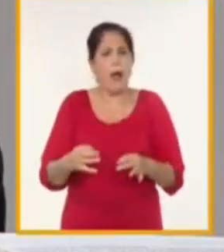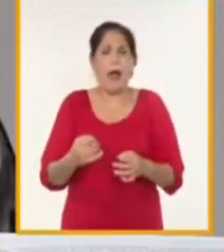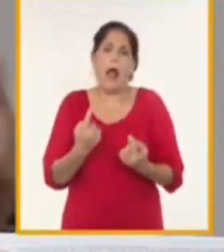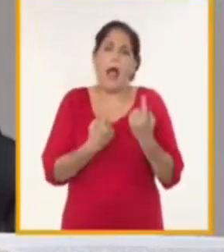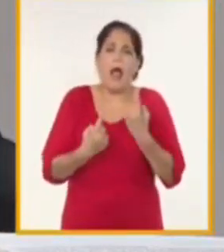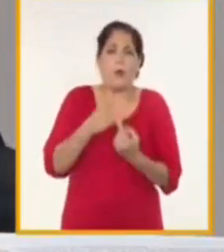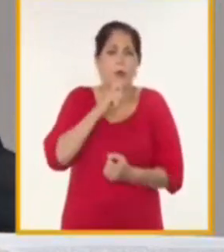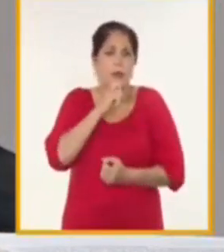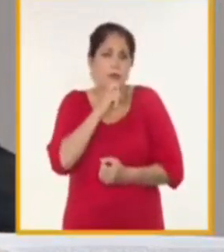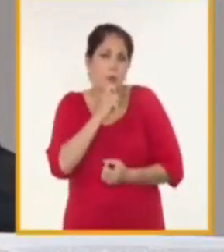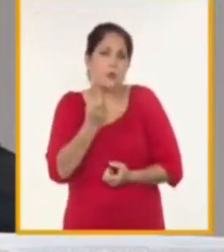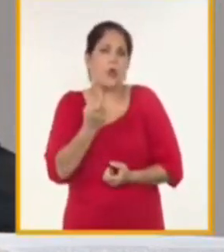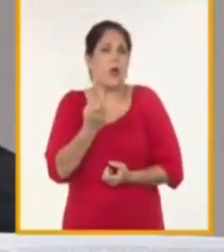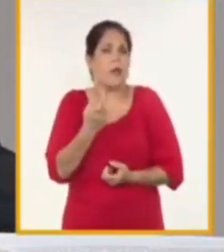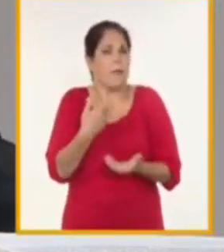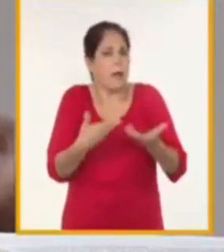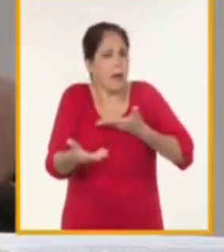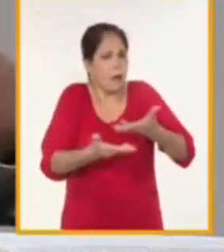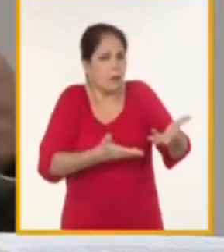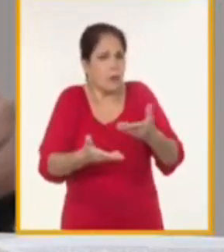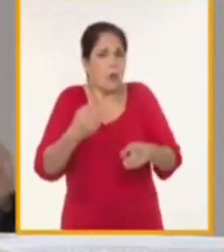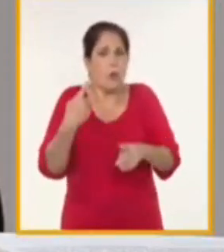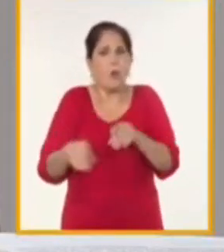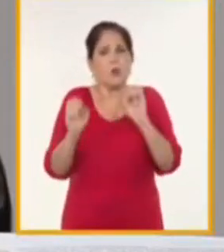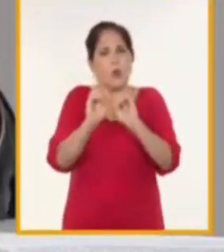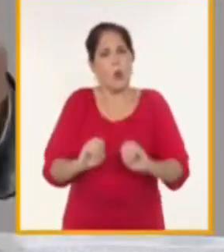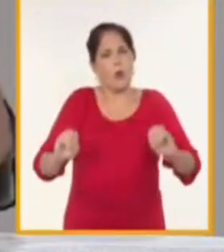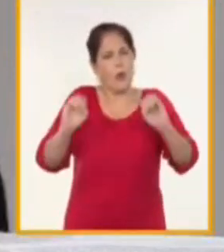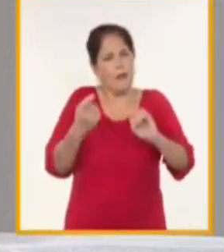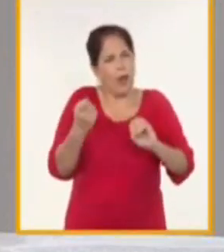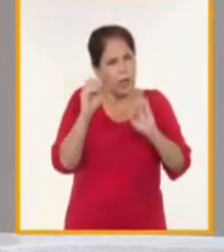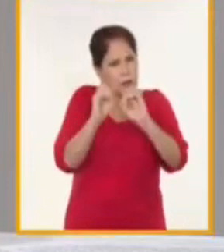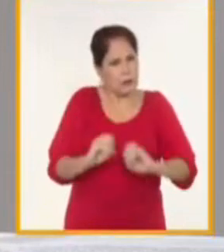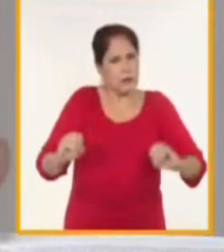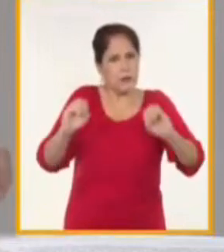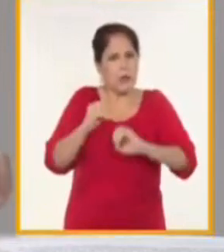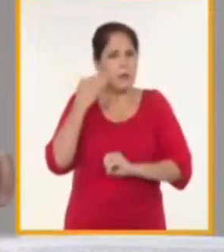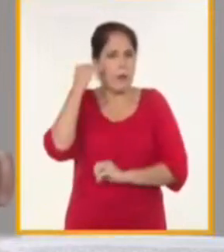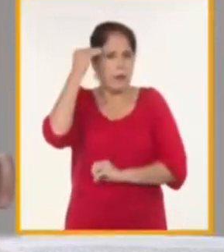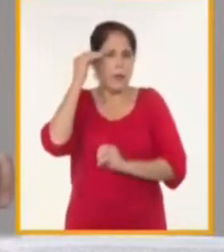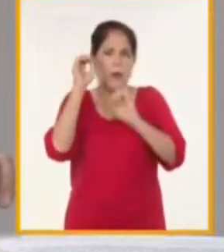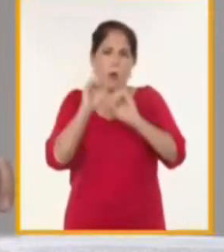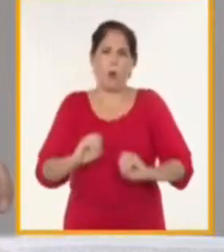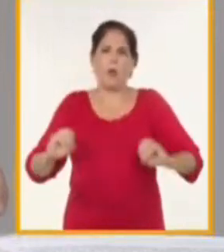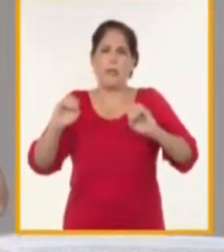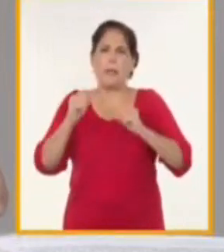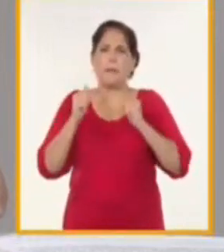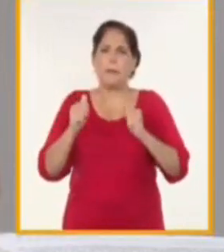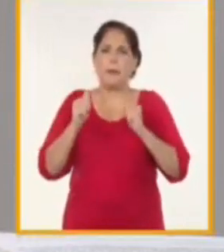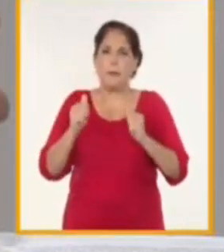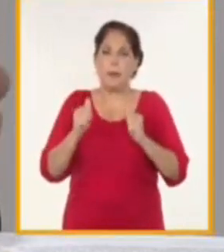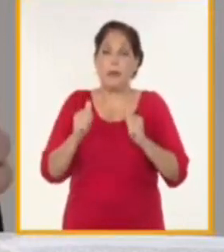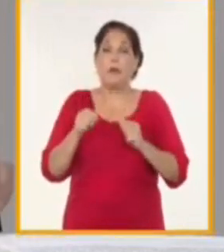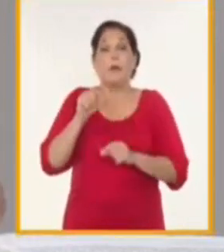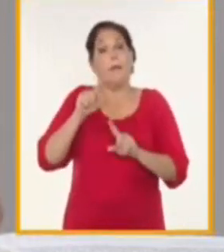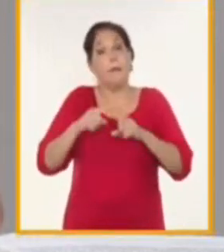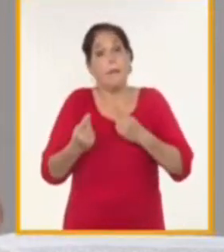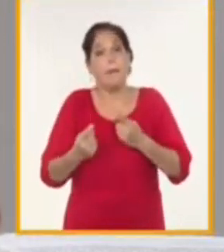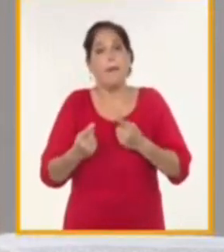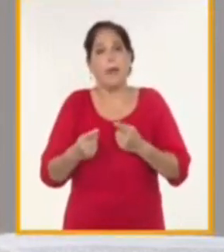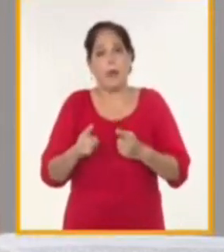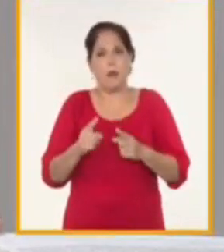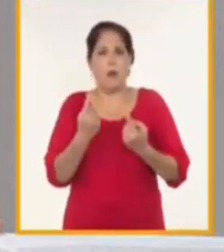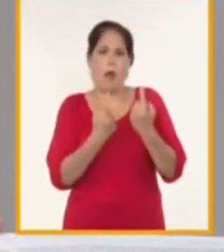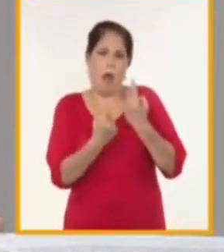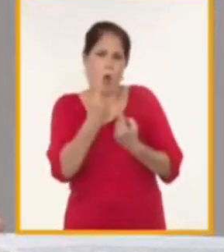la gestión en capacidad organizativa que todavía bajo estas situaciones tenemos que tenemos